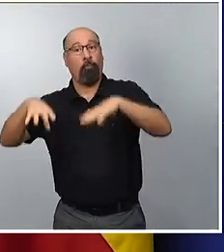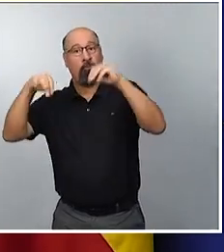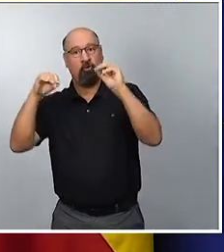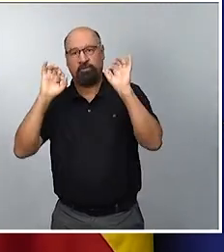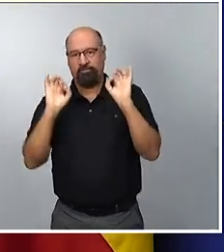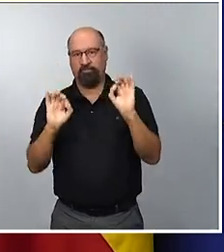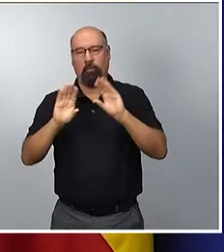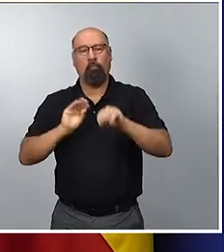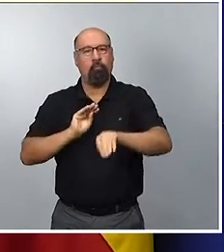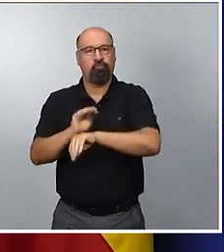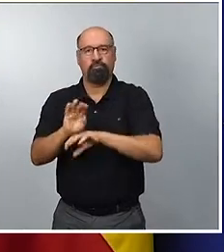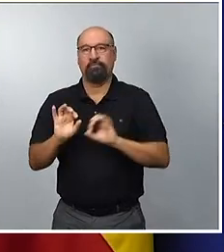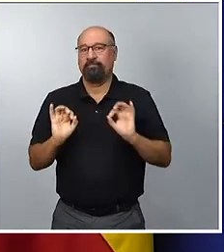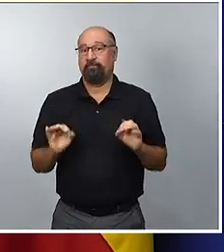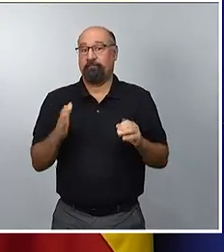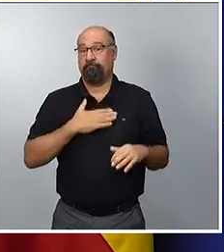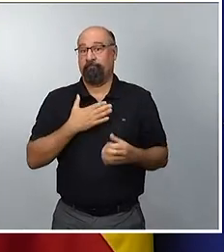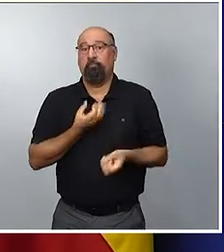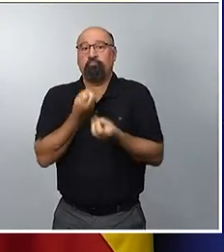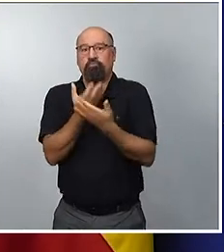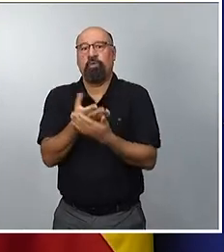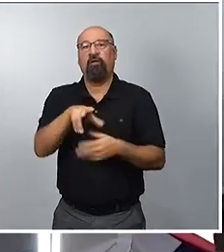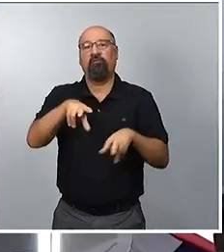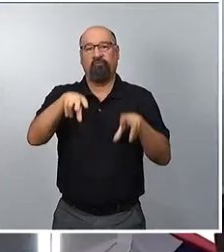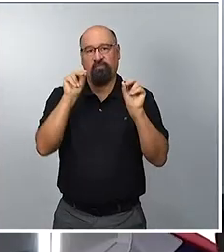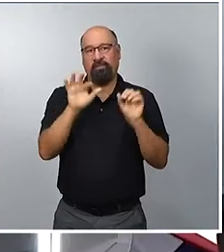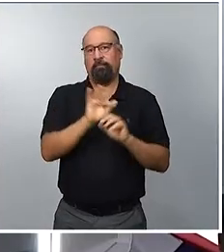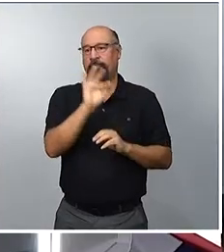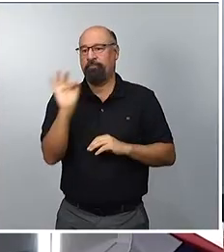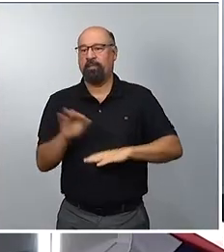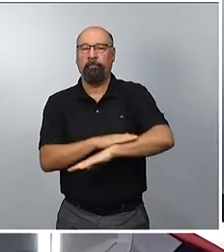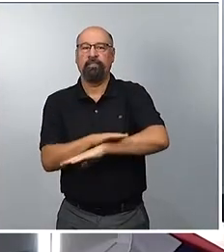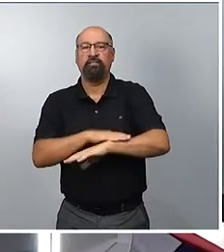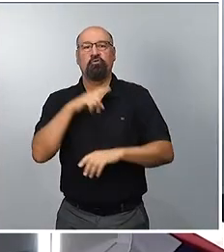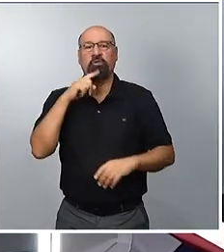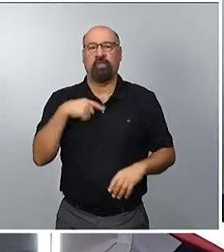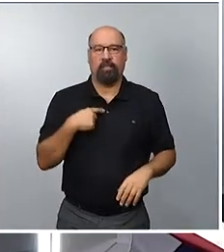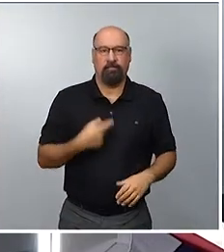terminaría mi exposición y cedo la palabra ahora al ministro de Cultura.